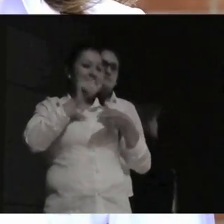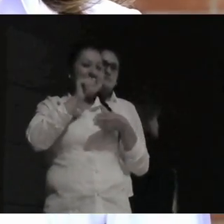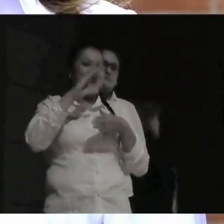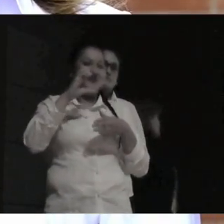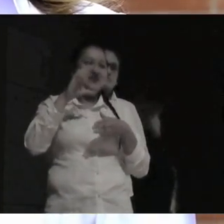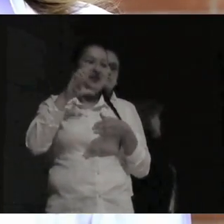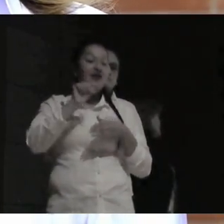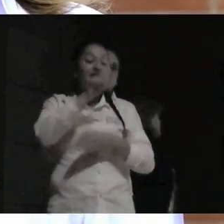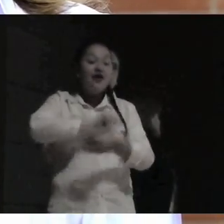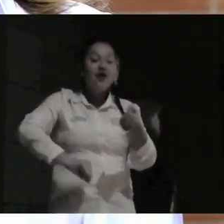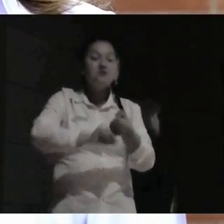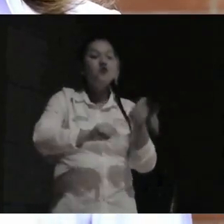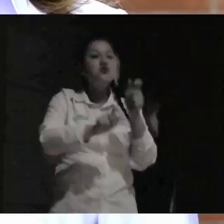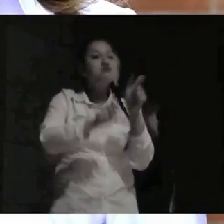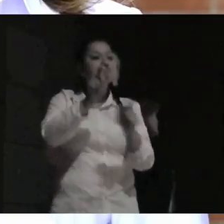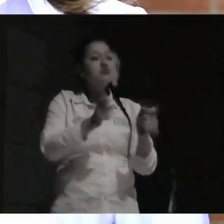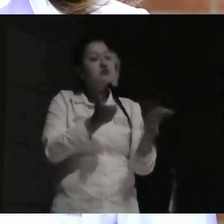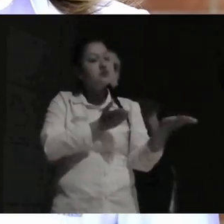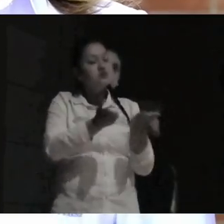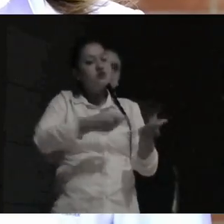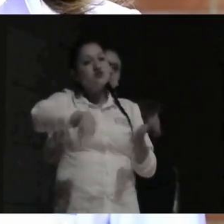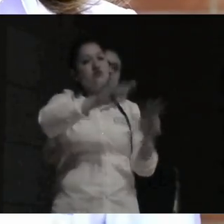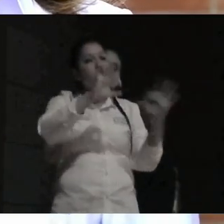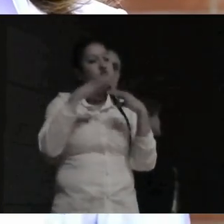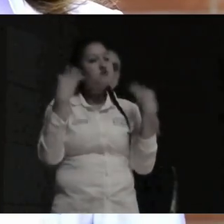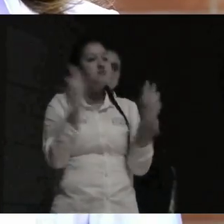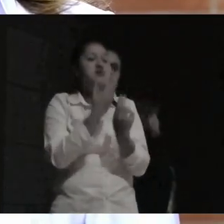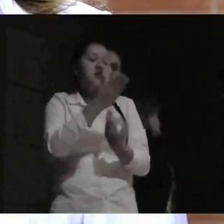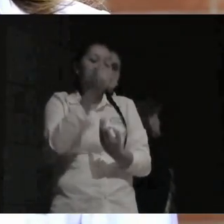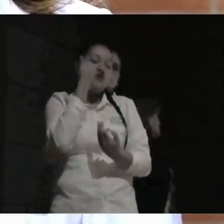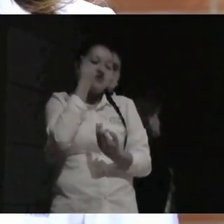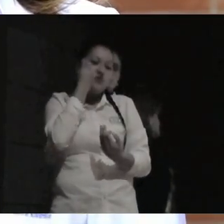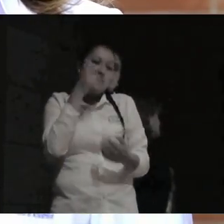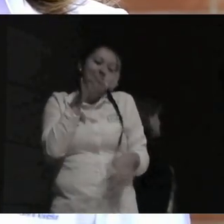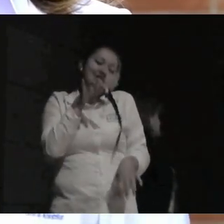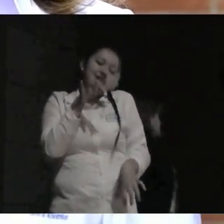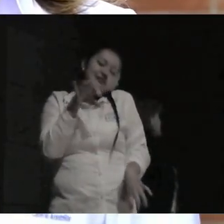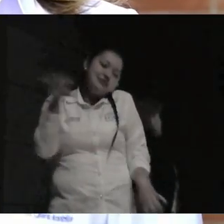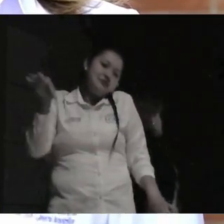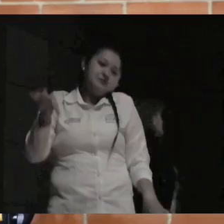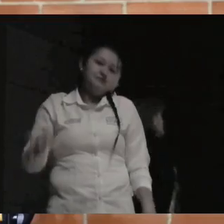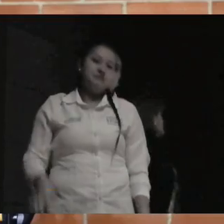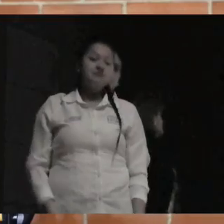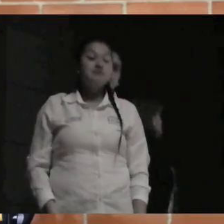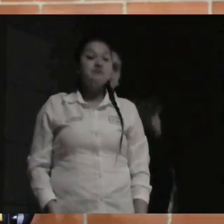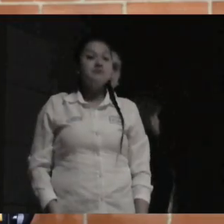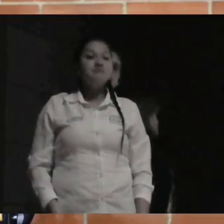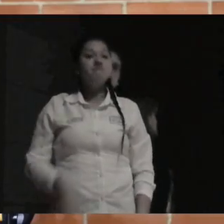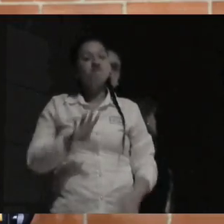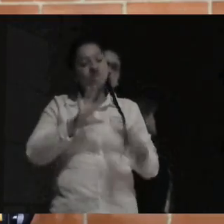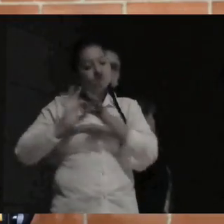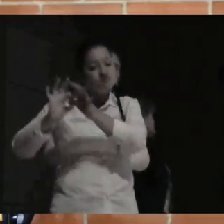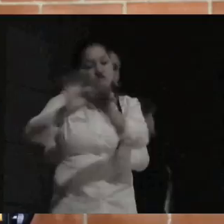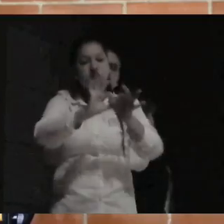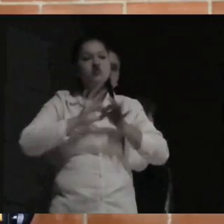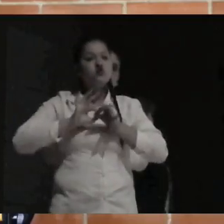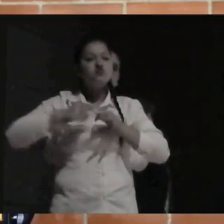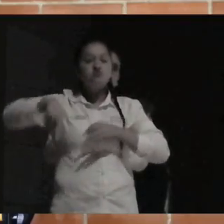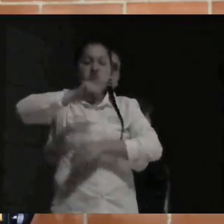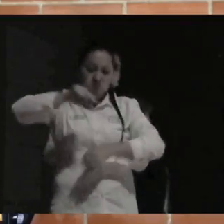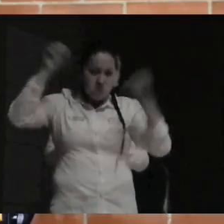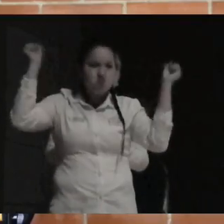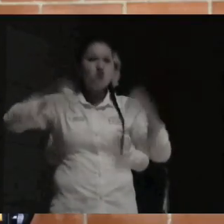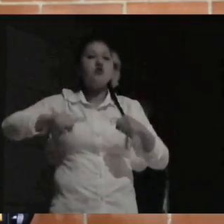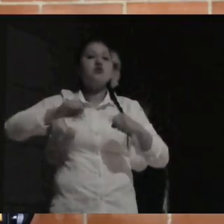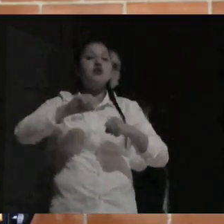y servicios a los pacientes y sus familias quienes padecen la enfermedad de esclerosis lateral amiotrófica Unidos somos más